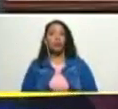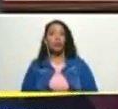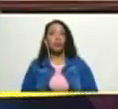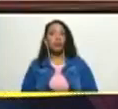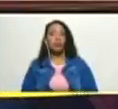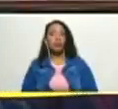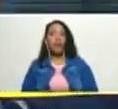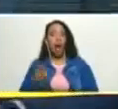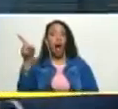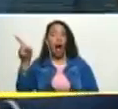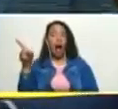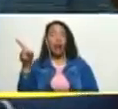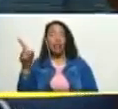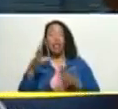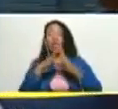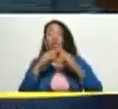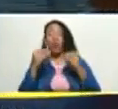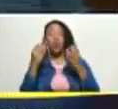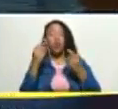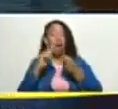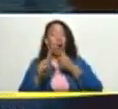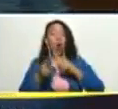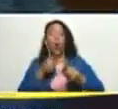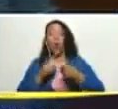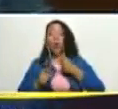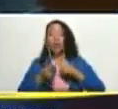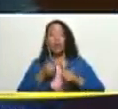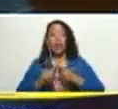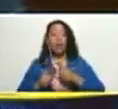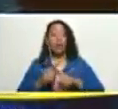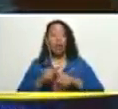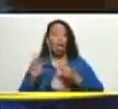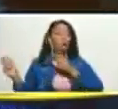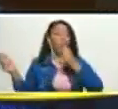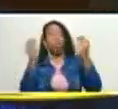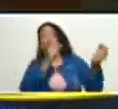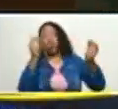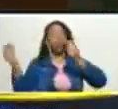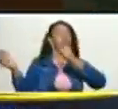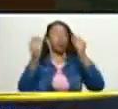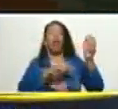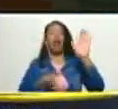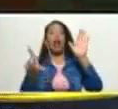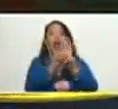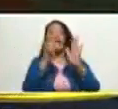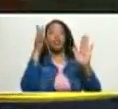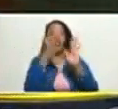ahí pasó de todo y en los debates candentes de leyes